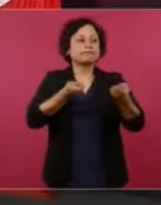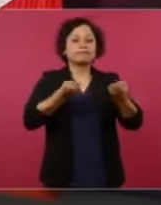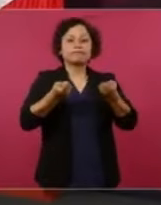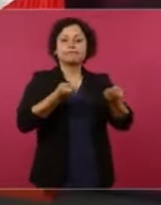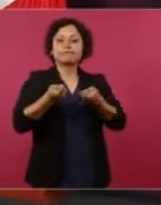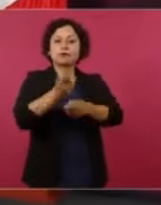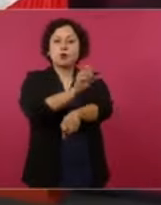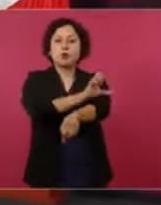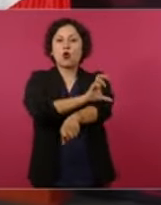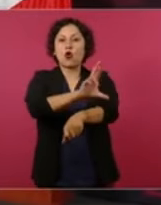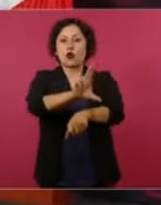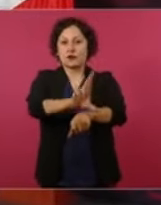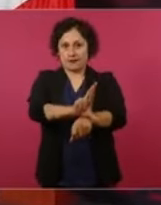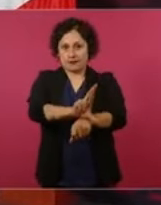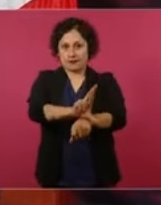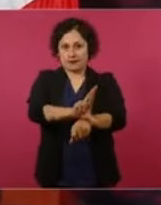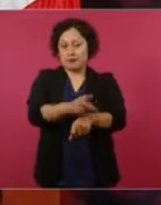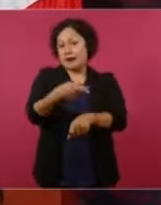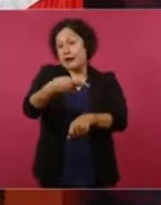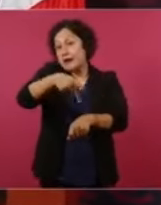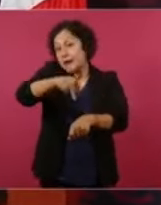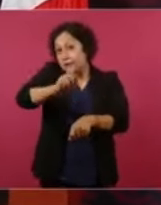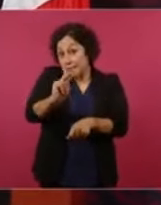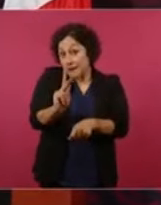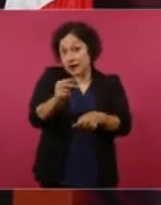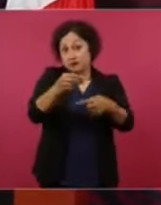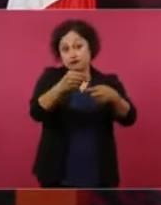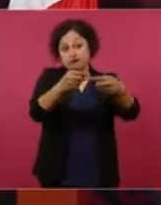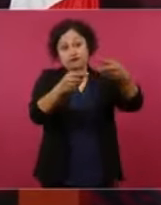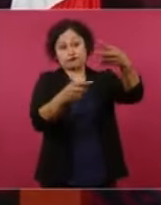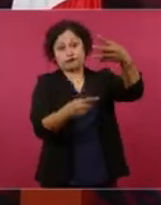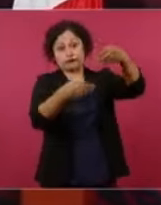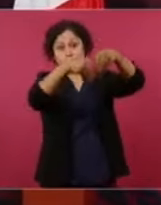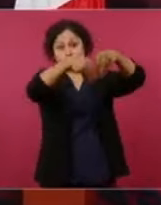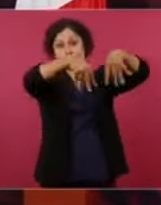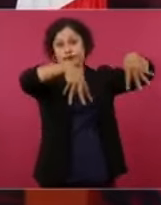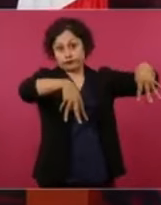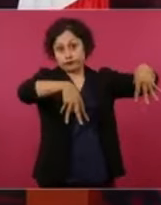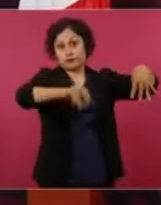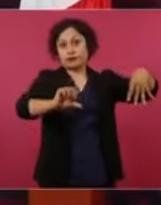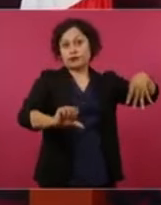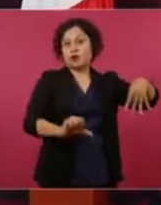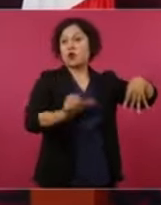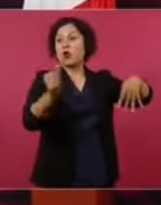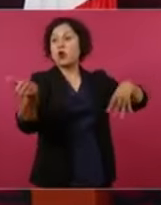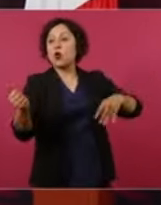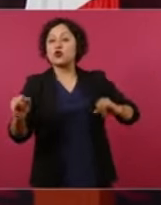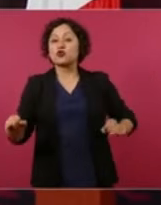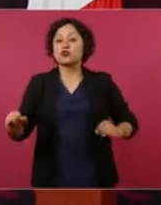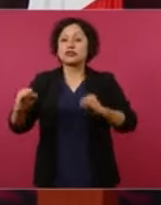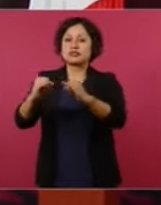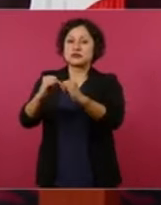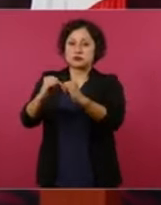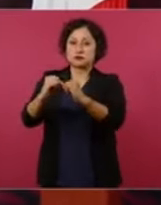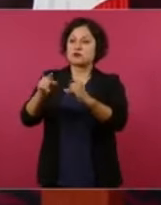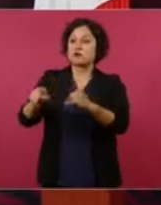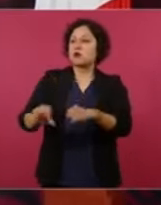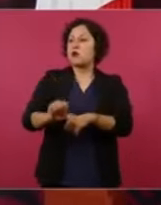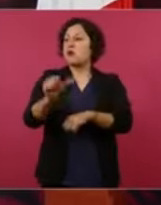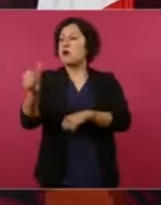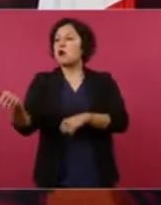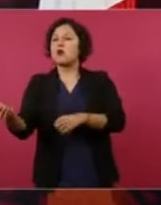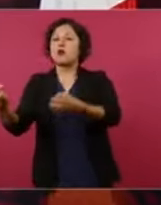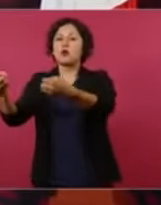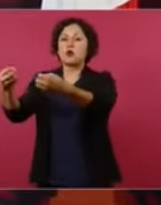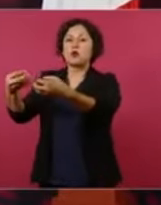instituciones, dependencias que son